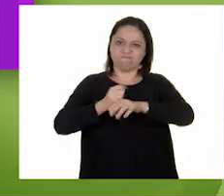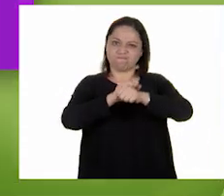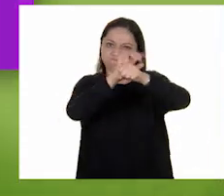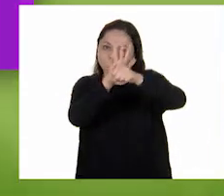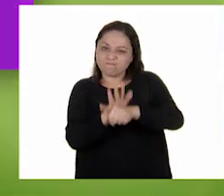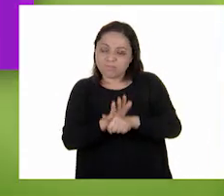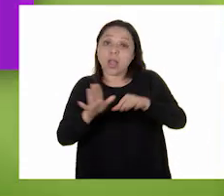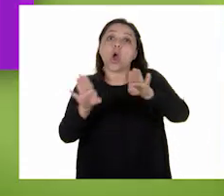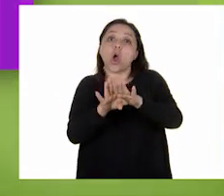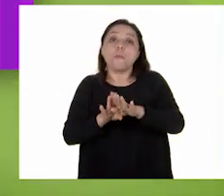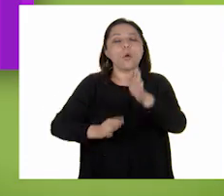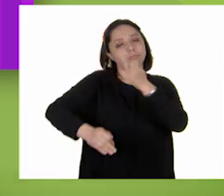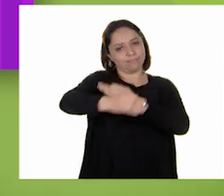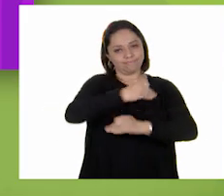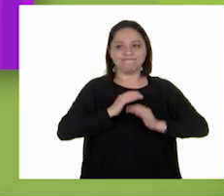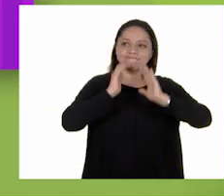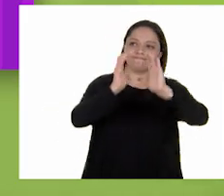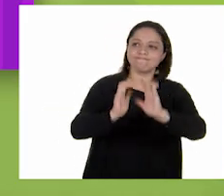unos a los otros.